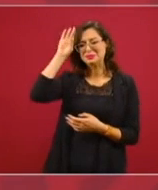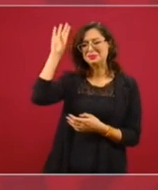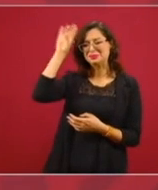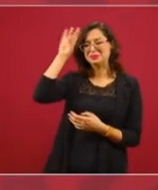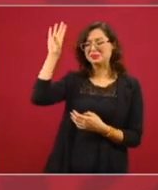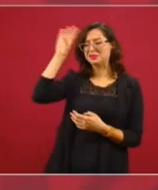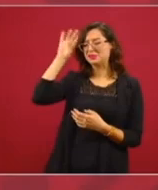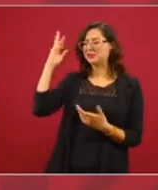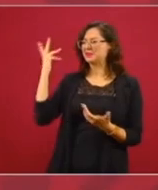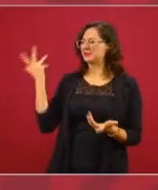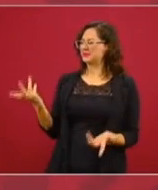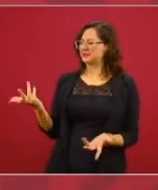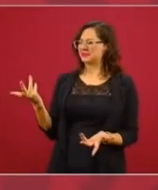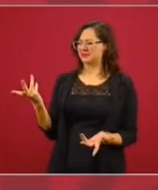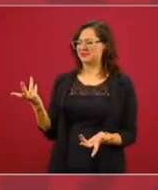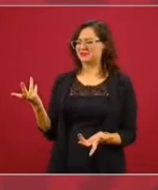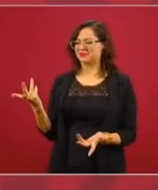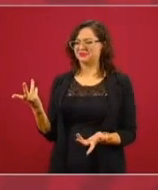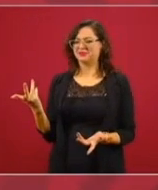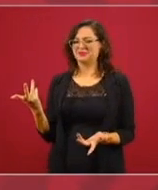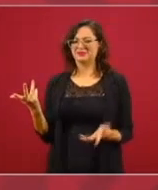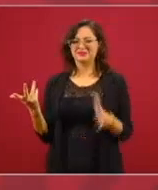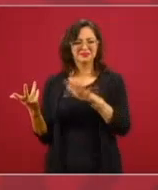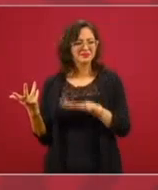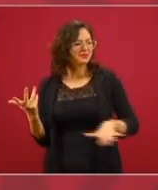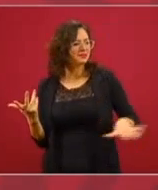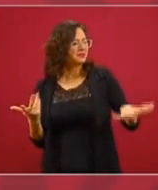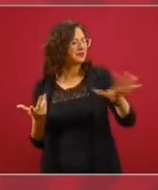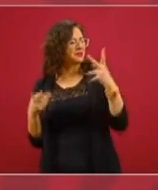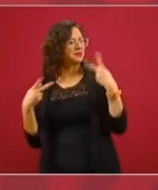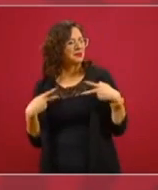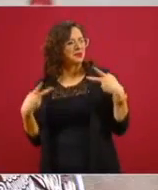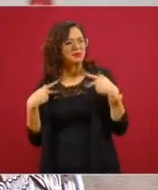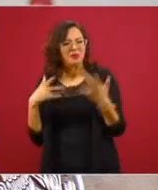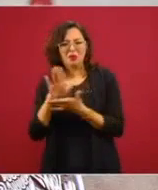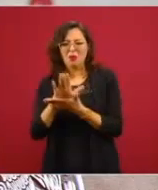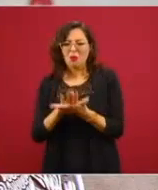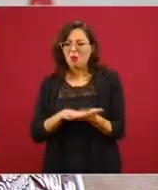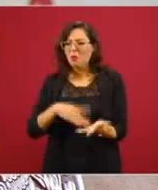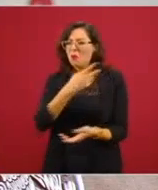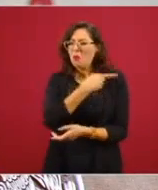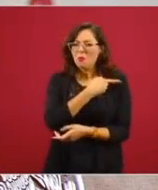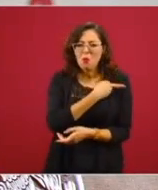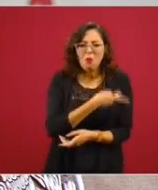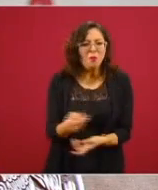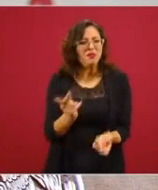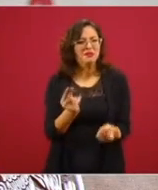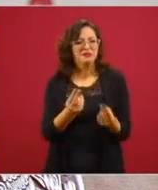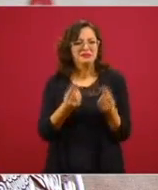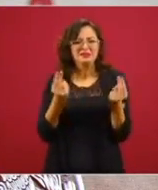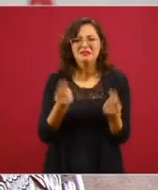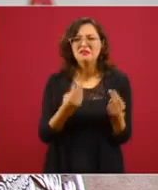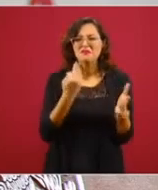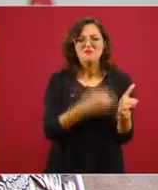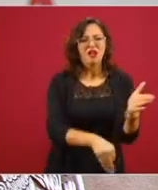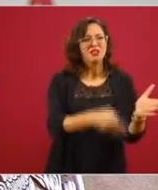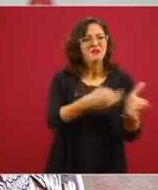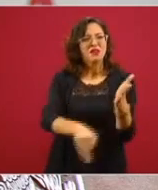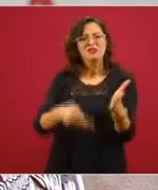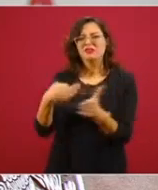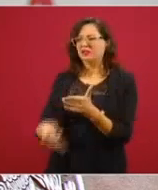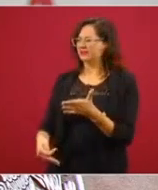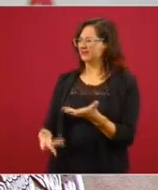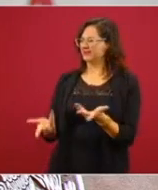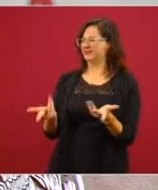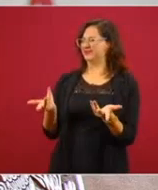con un pueblo tan pobre, tan necesitado. Entonces, todo eso